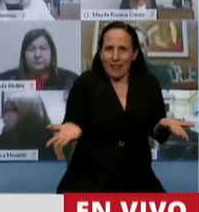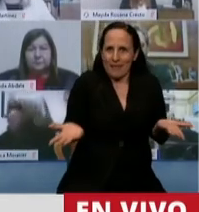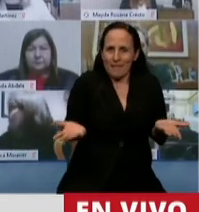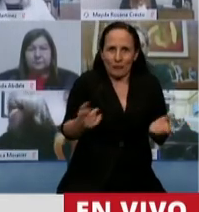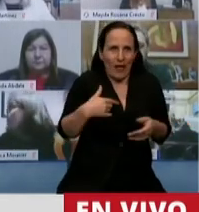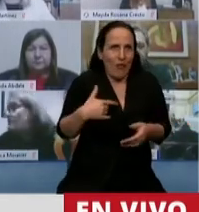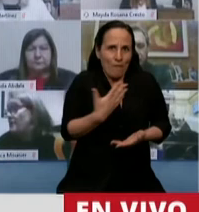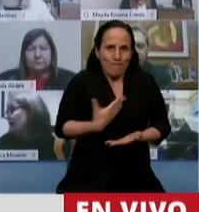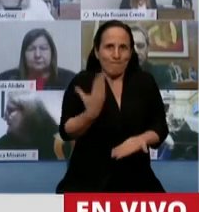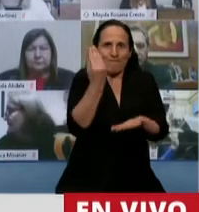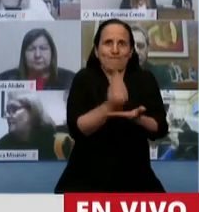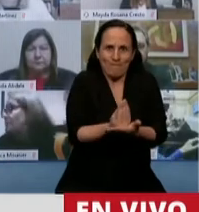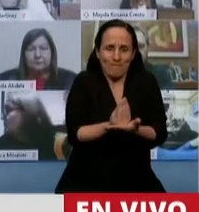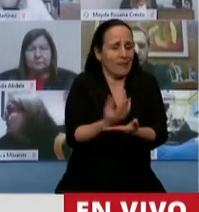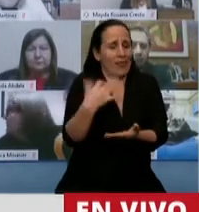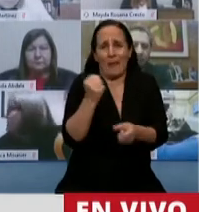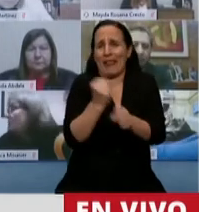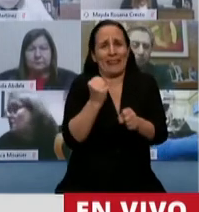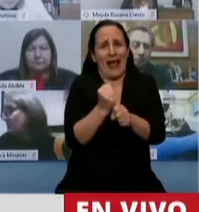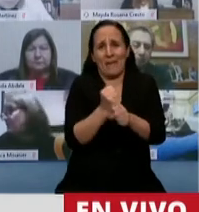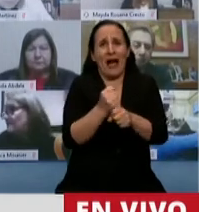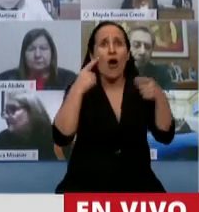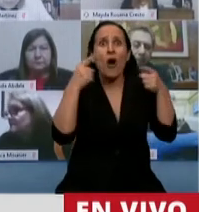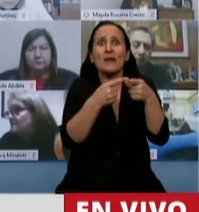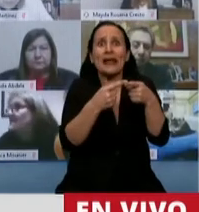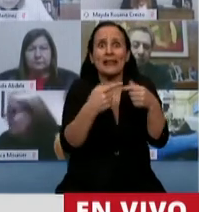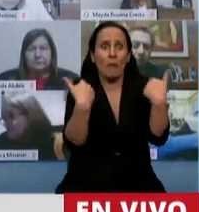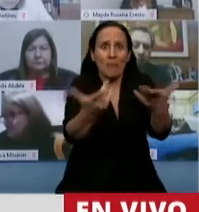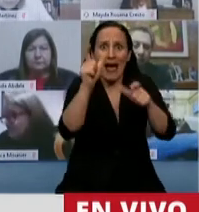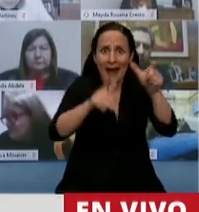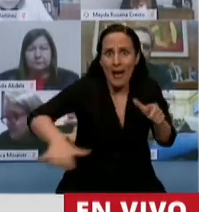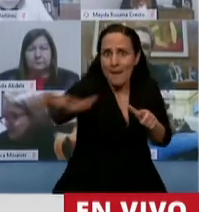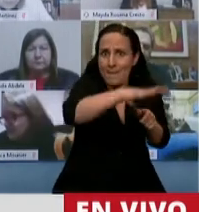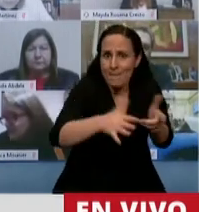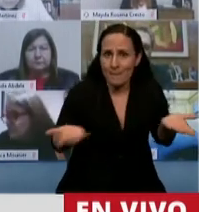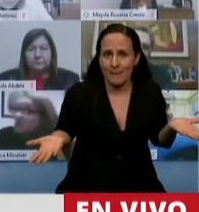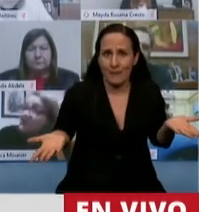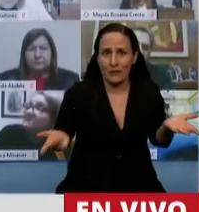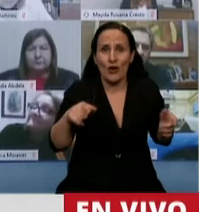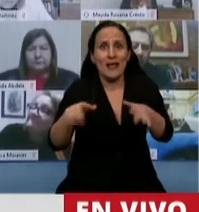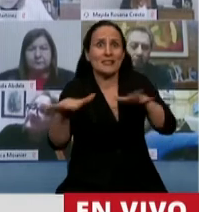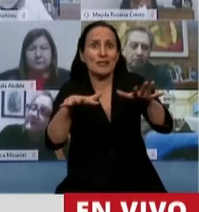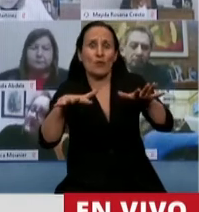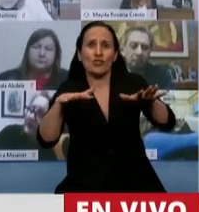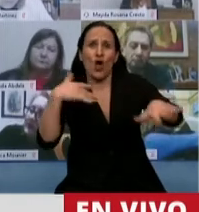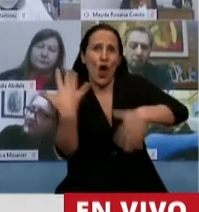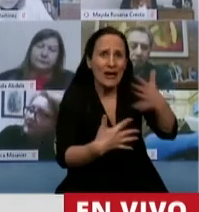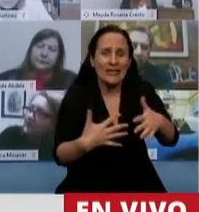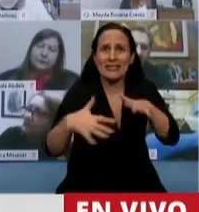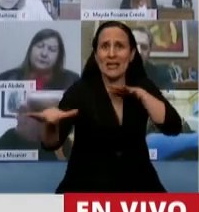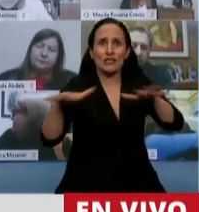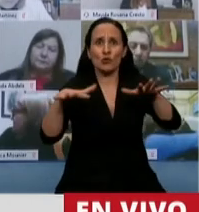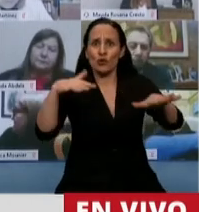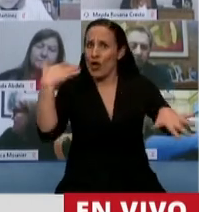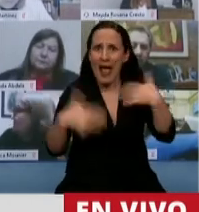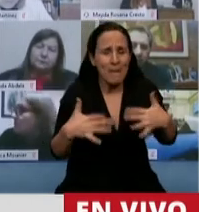mandato que tenemos es trabajar para resolver las cuestiones de la gente y en los momentos de emergencia y de crisis es donde tenemos que